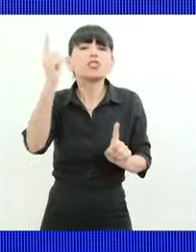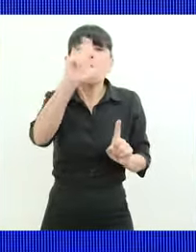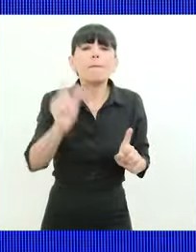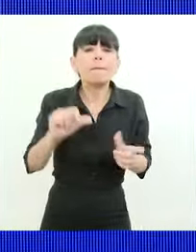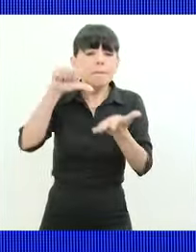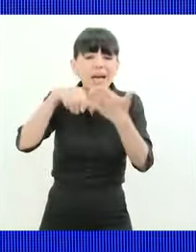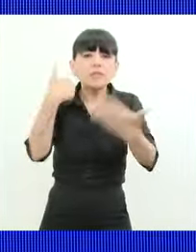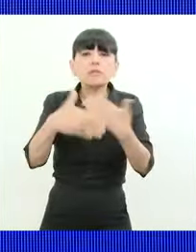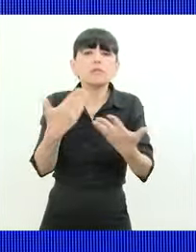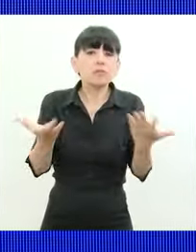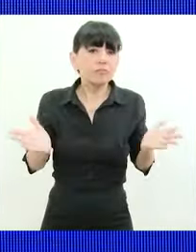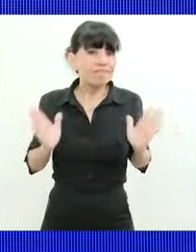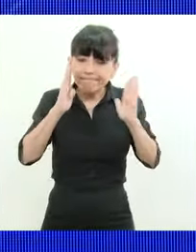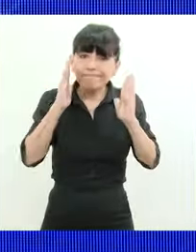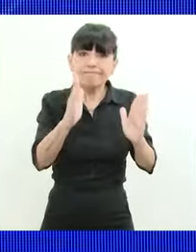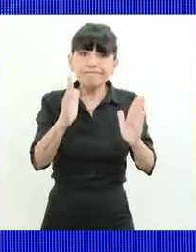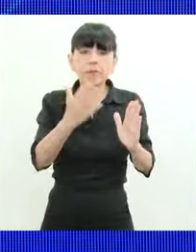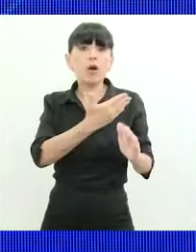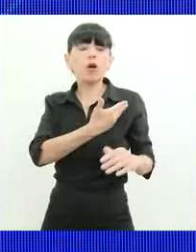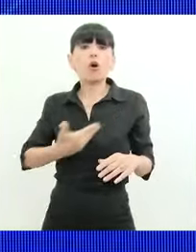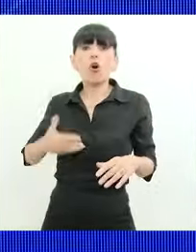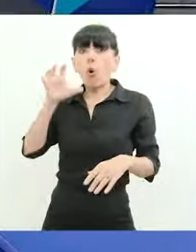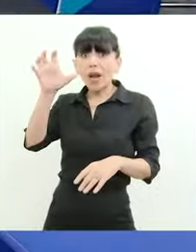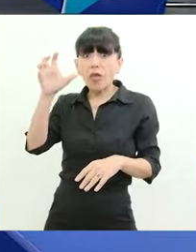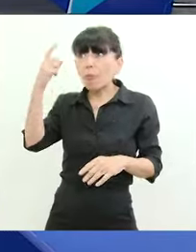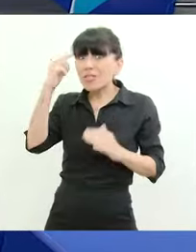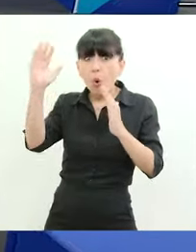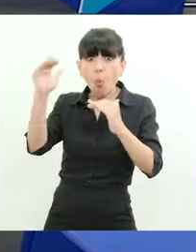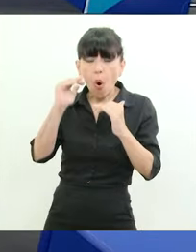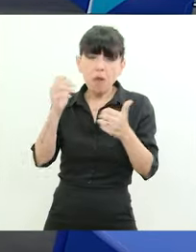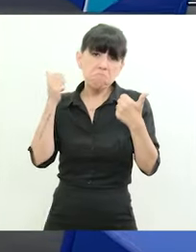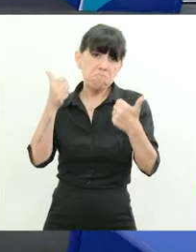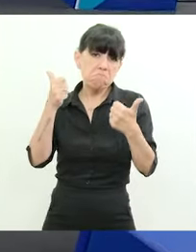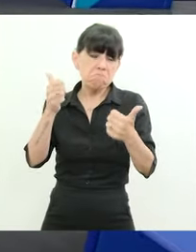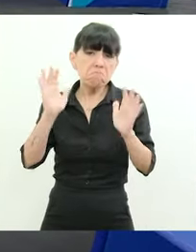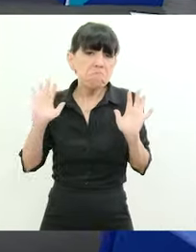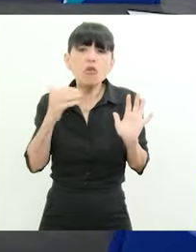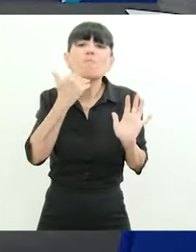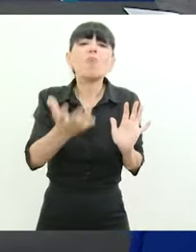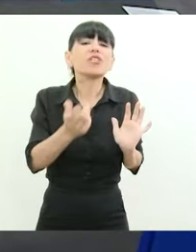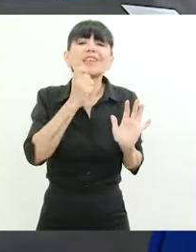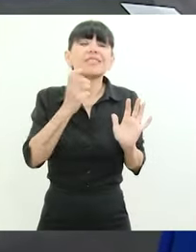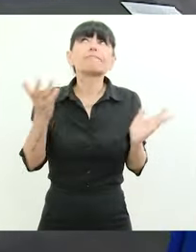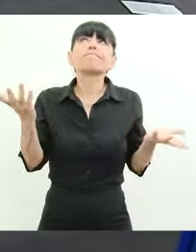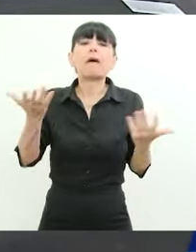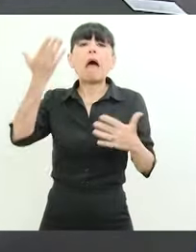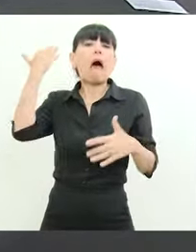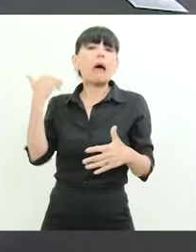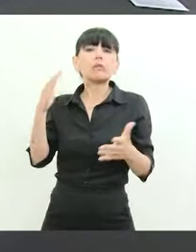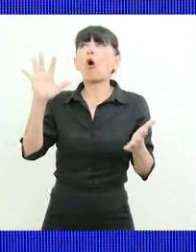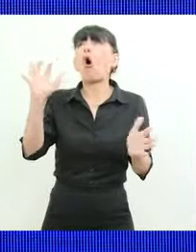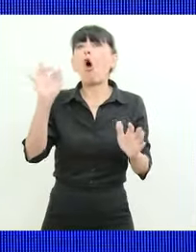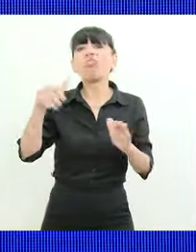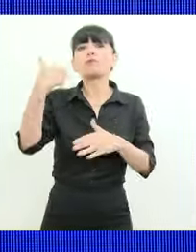bienvenido el gobernador que piense de la misma manera sin importar digamos que en algún momento digamos después